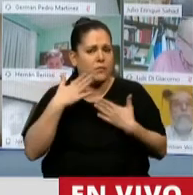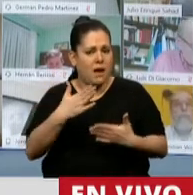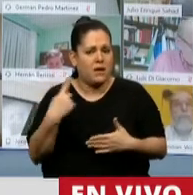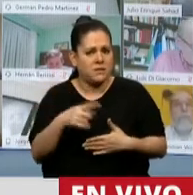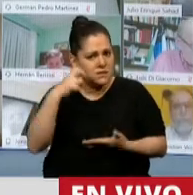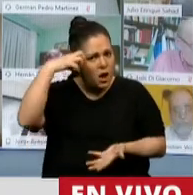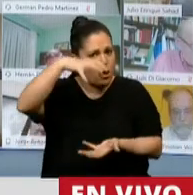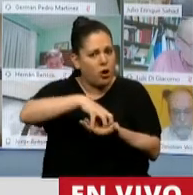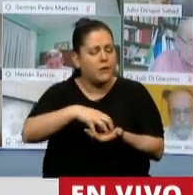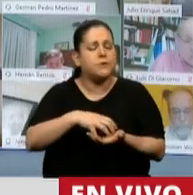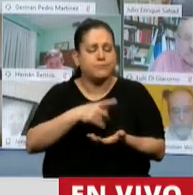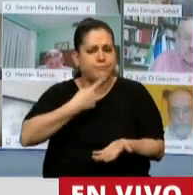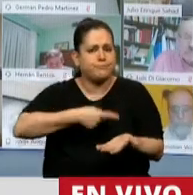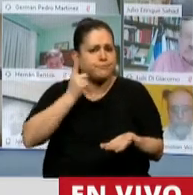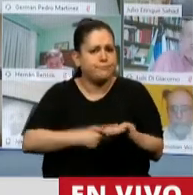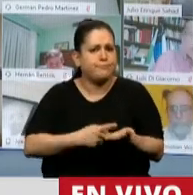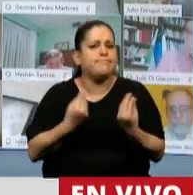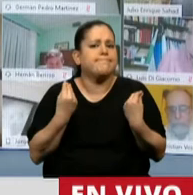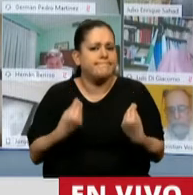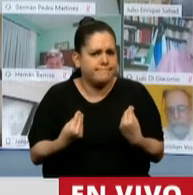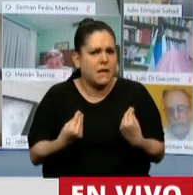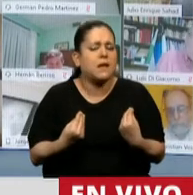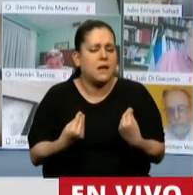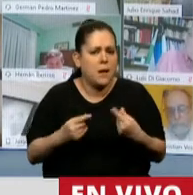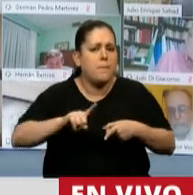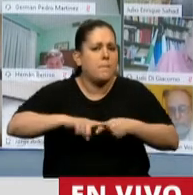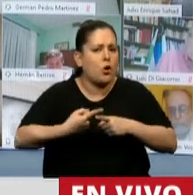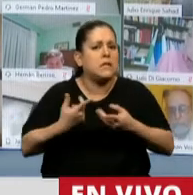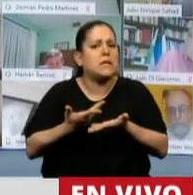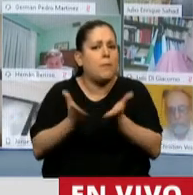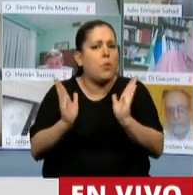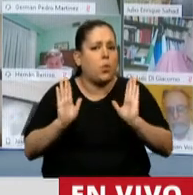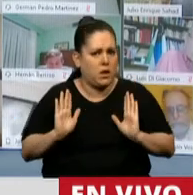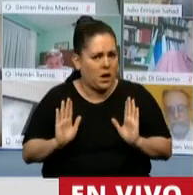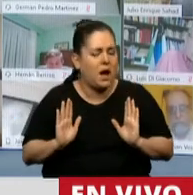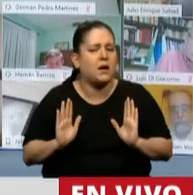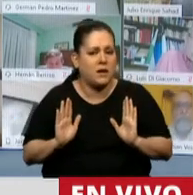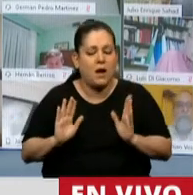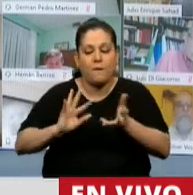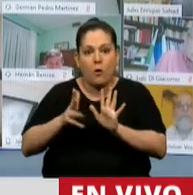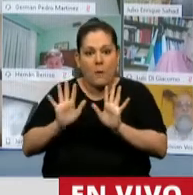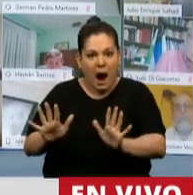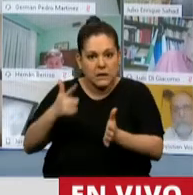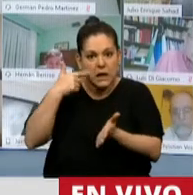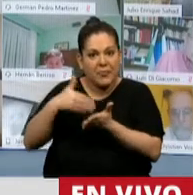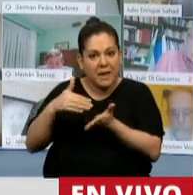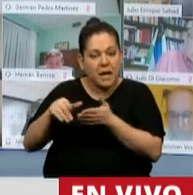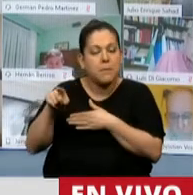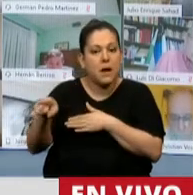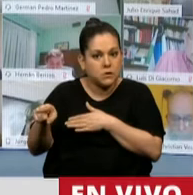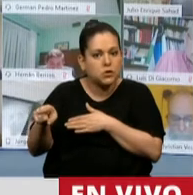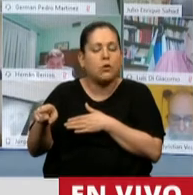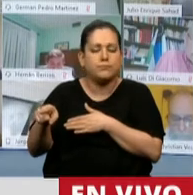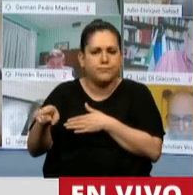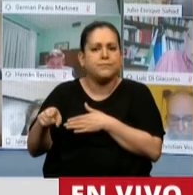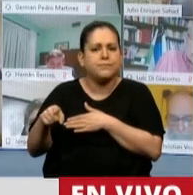tomando una iniciativa referida a políticas públicas que con este tipo de discriminación señalan